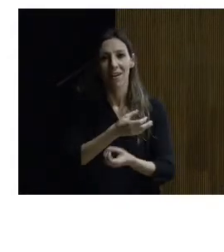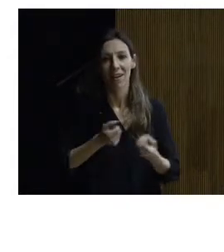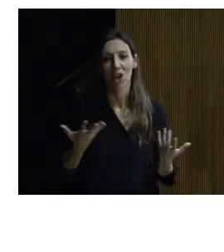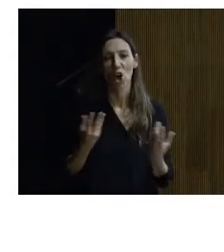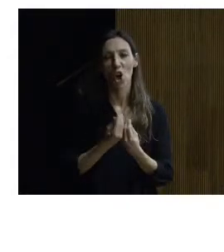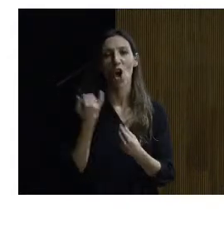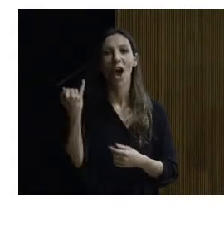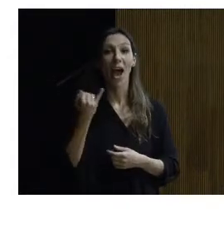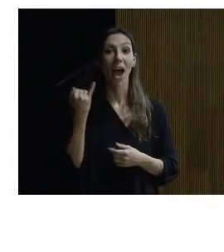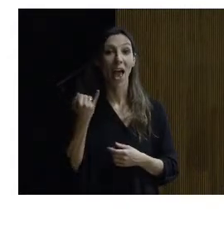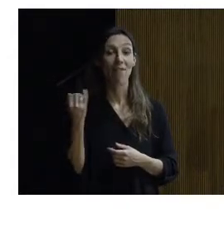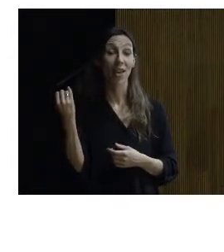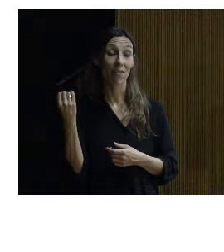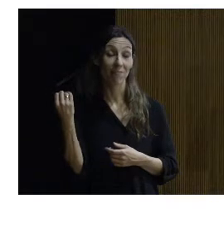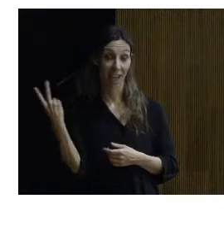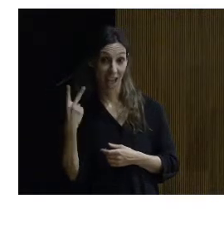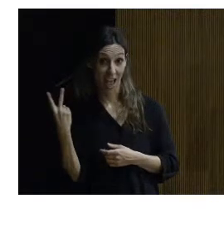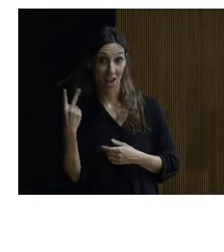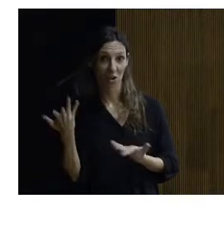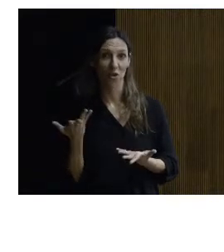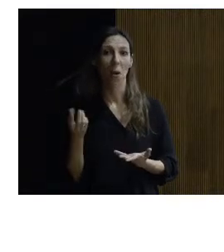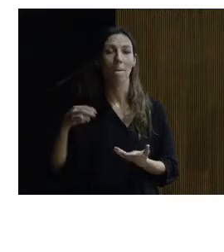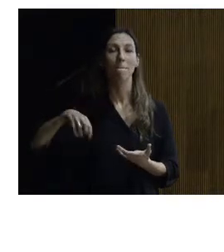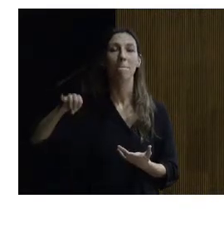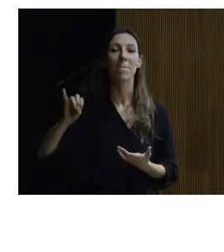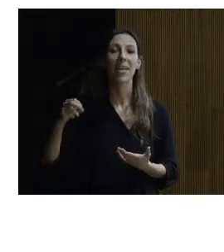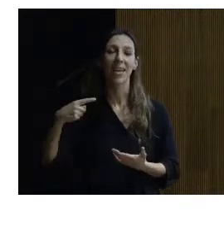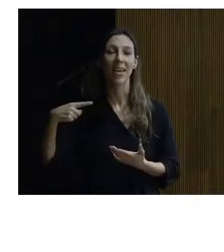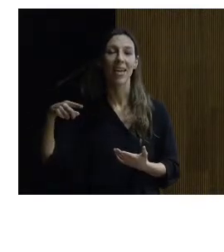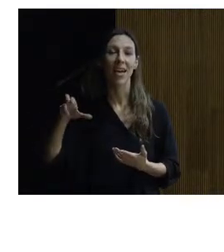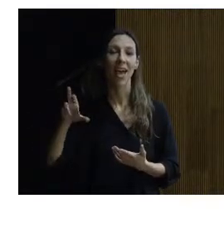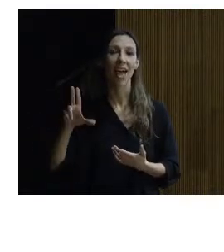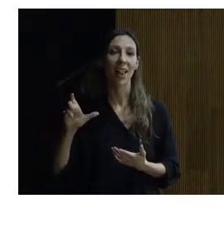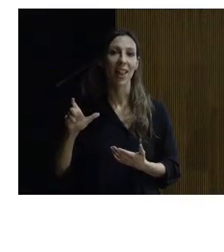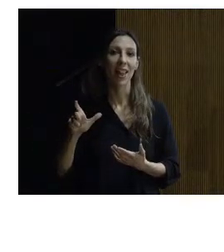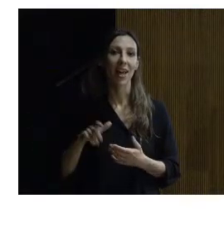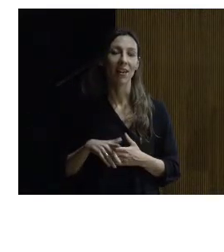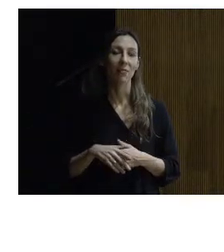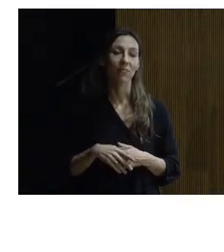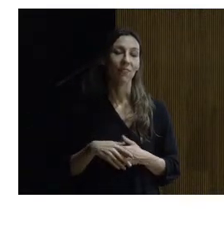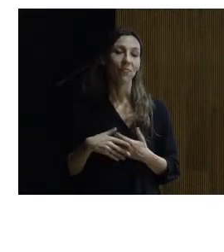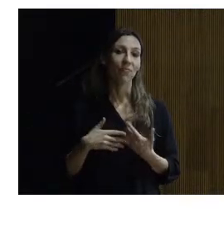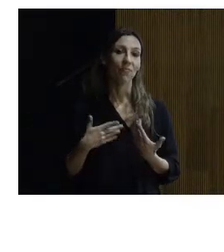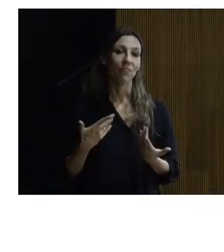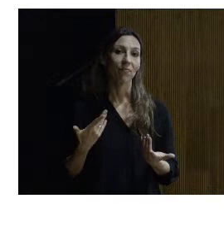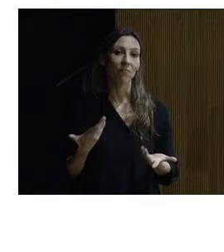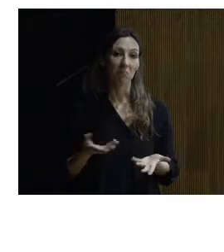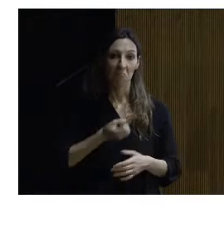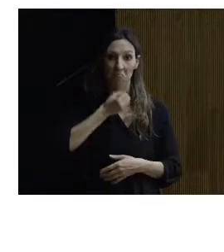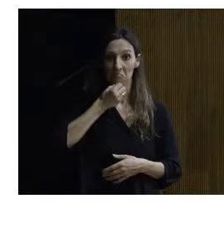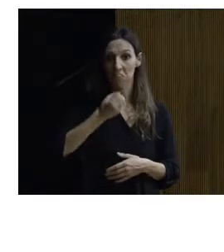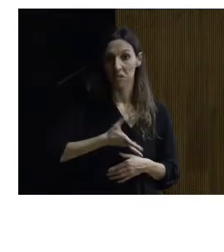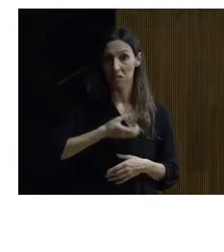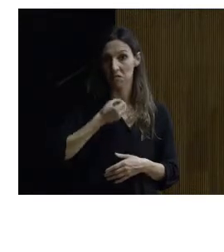Juan y de Elena con Miguel Dolt con ese digamos pues bueno pues